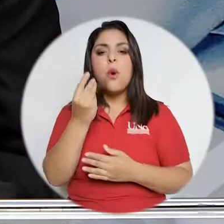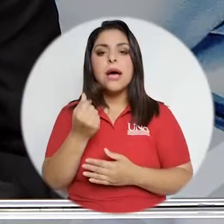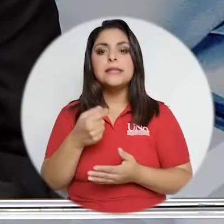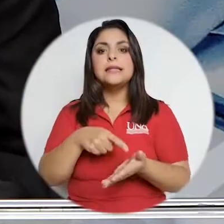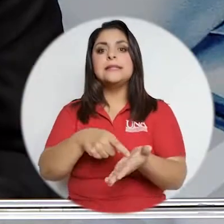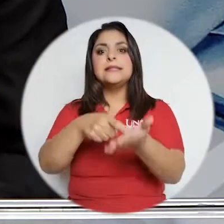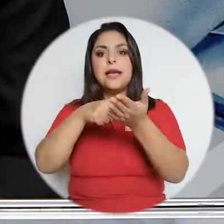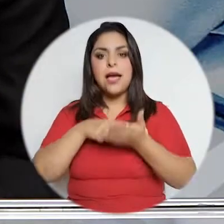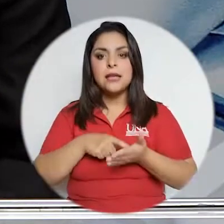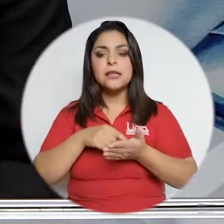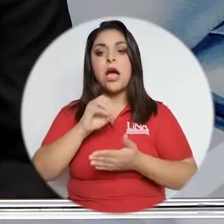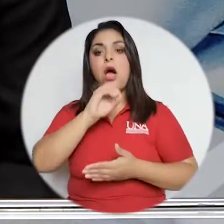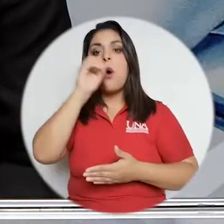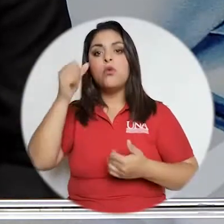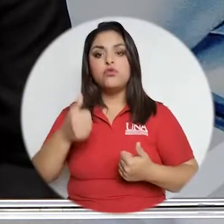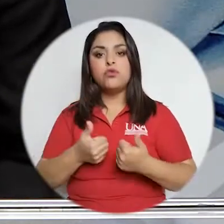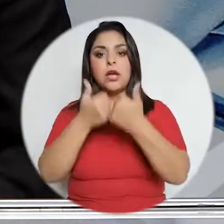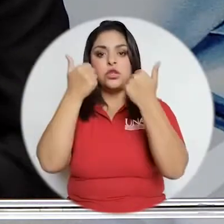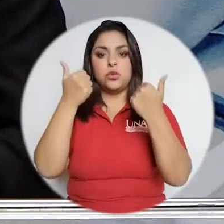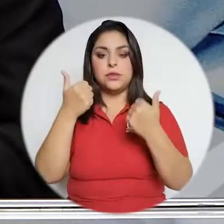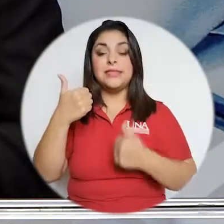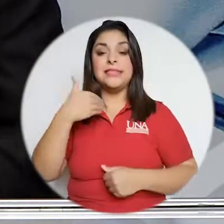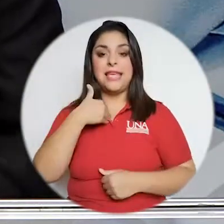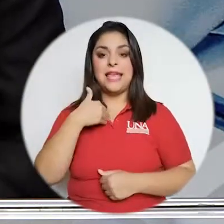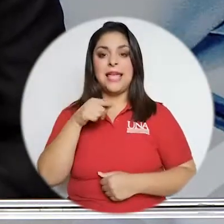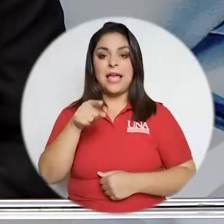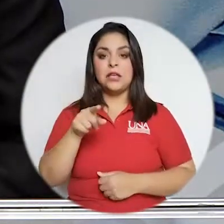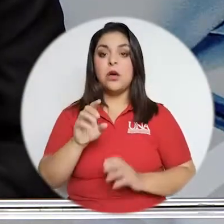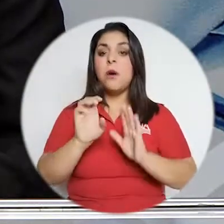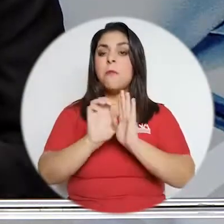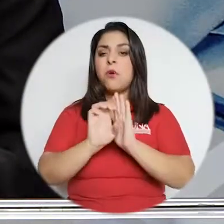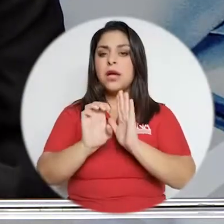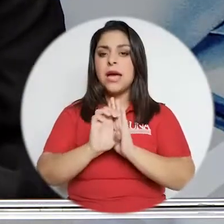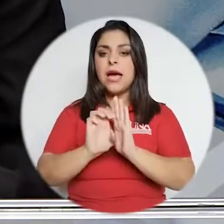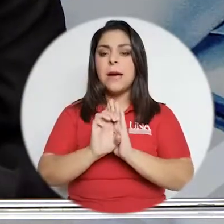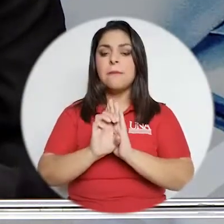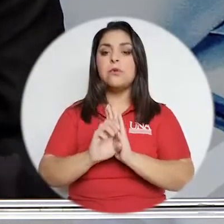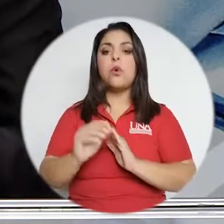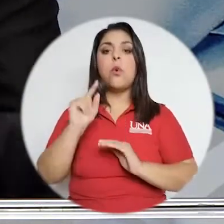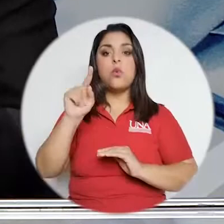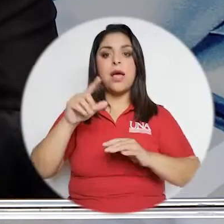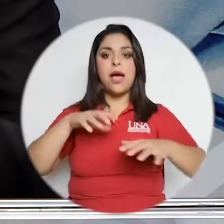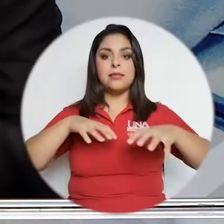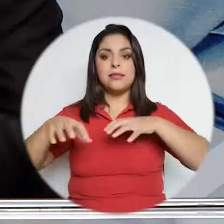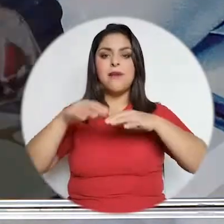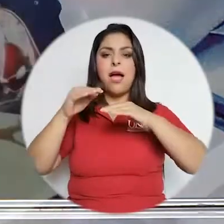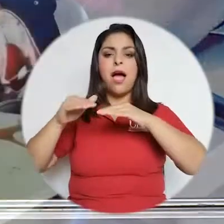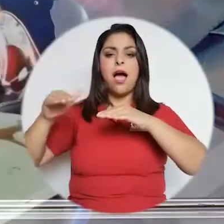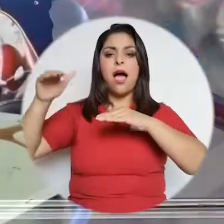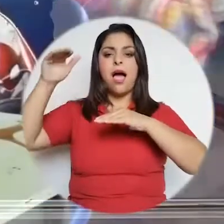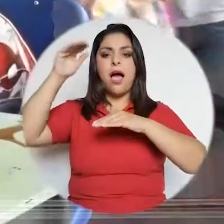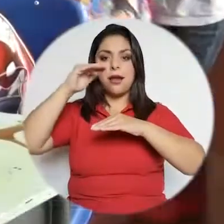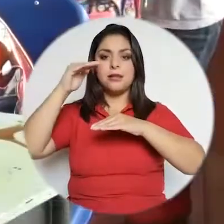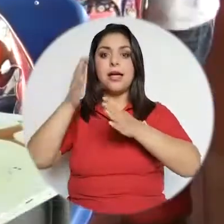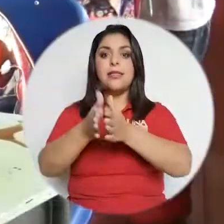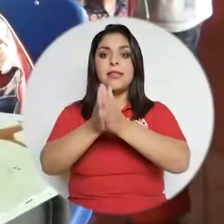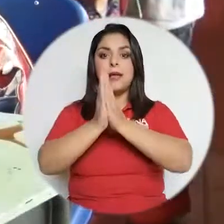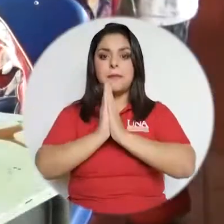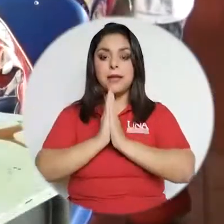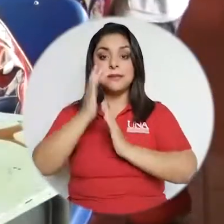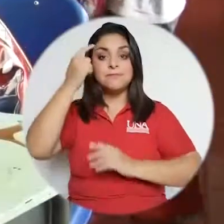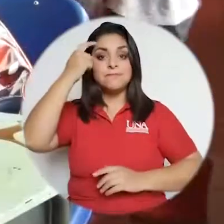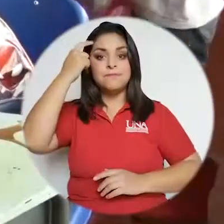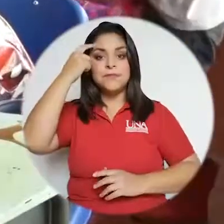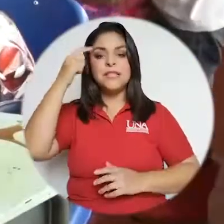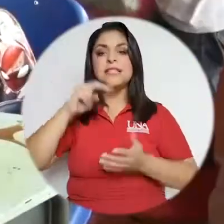haciendo frente a una máquina. Entonces, por ejemplo, cuando hablamos de una actividad de alta demanda cognitiva es cuando hay interacción y